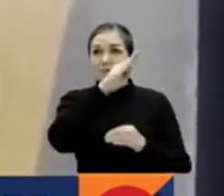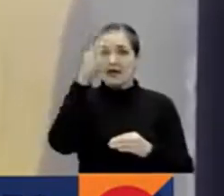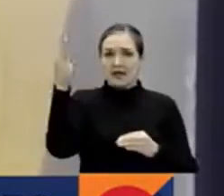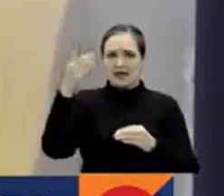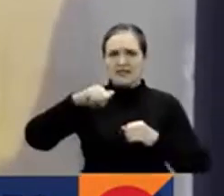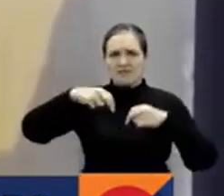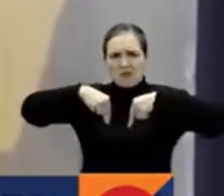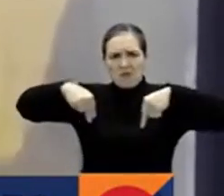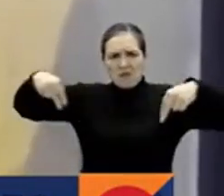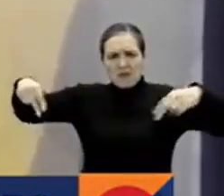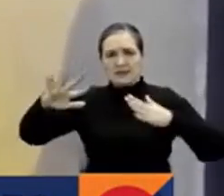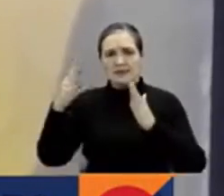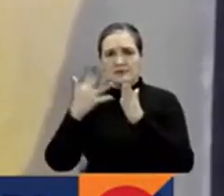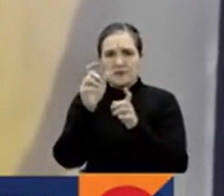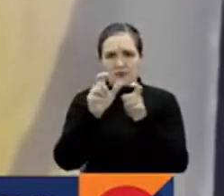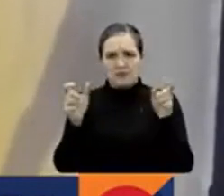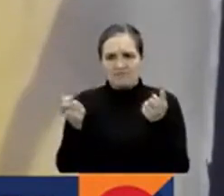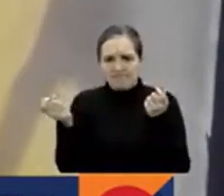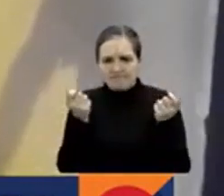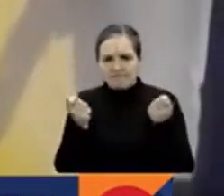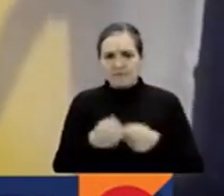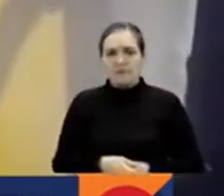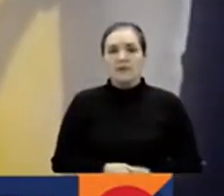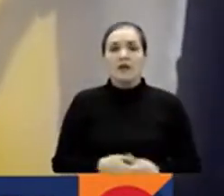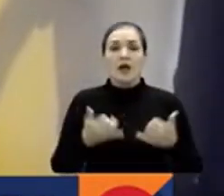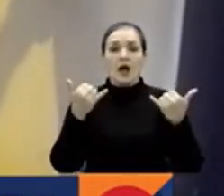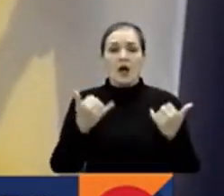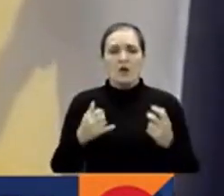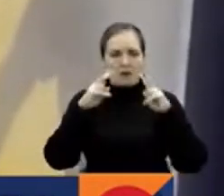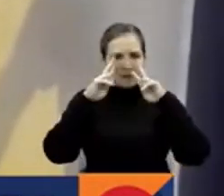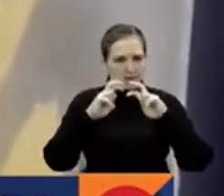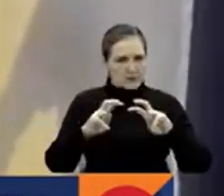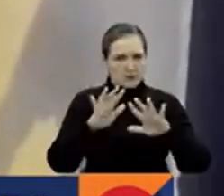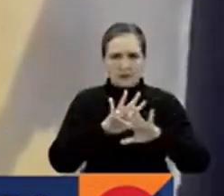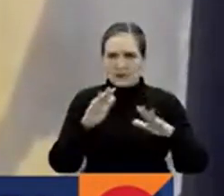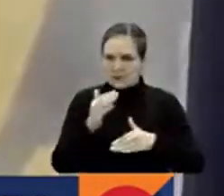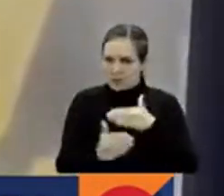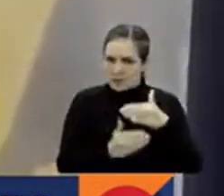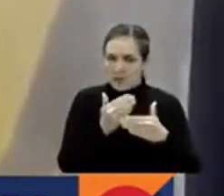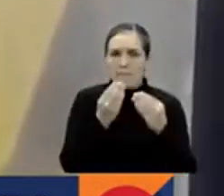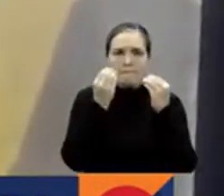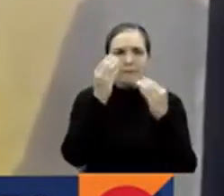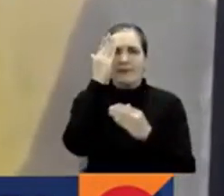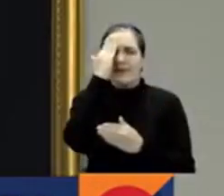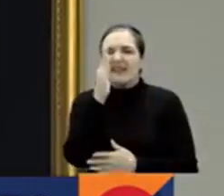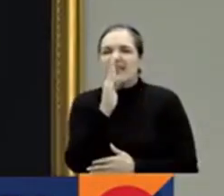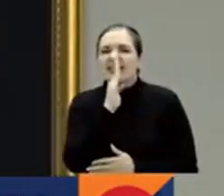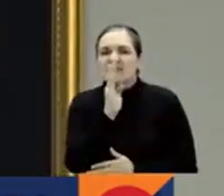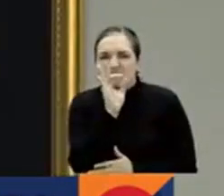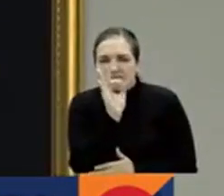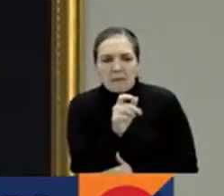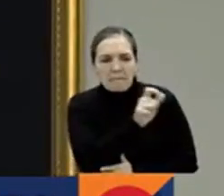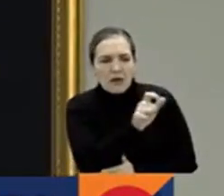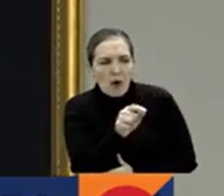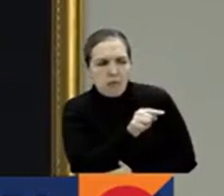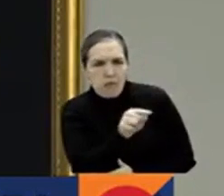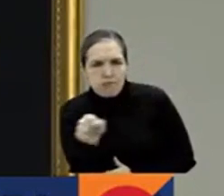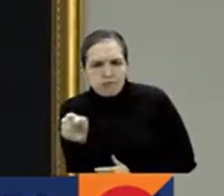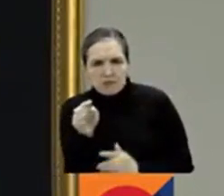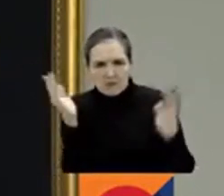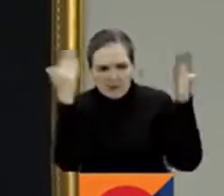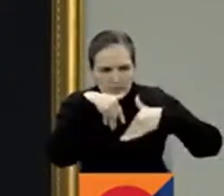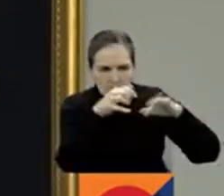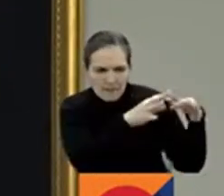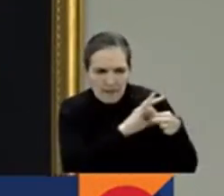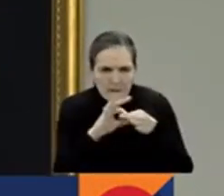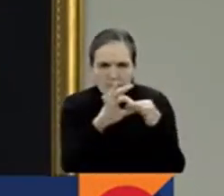a más de 5.000 hombres. Ya estamos haciendo un avance investigativo para determinar quiénes son todos esos delincuentes que hacen parte de